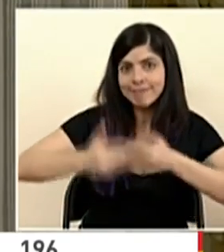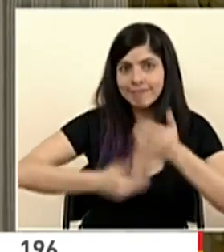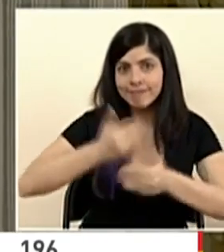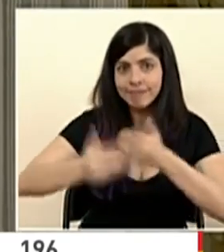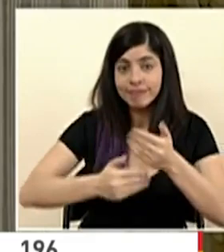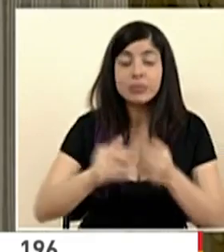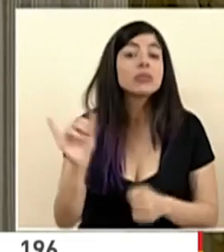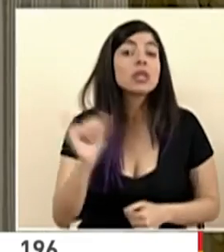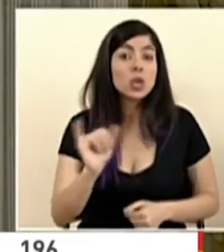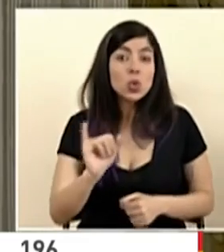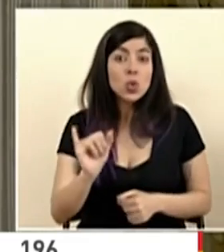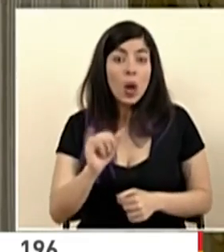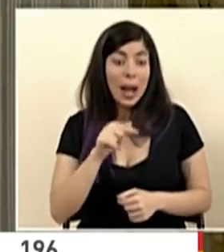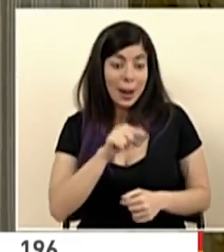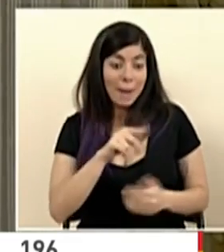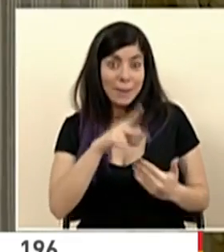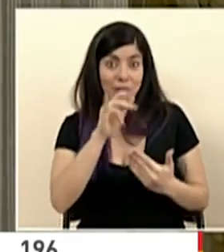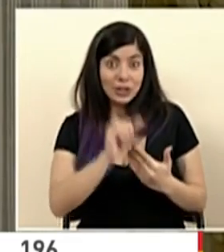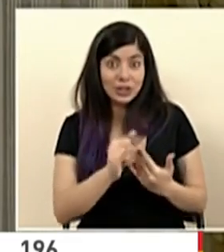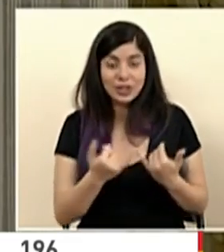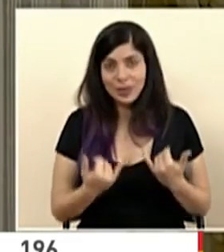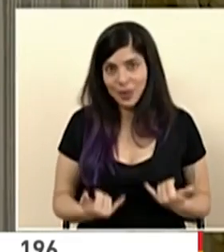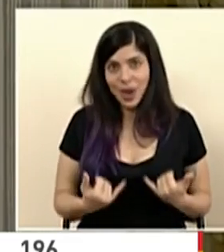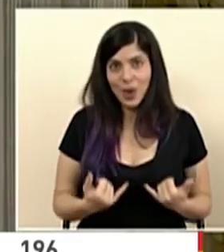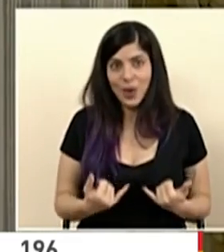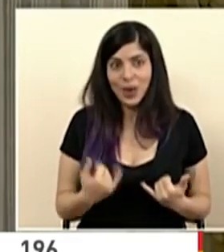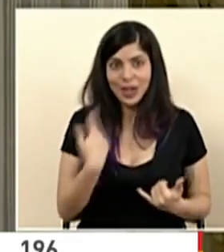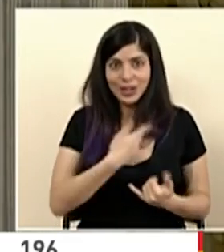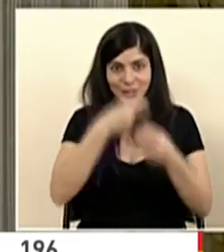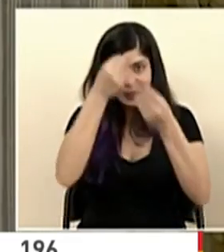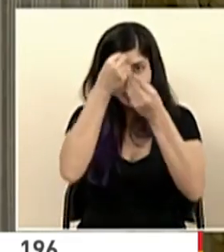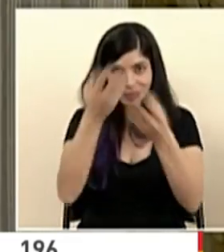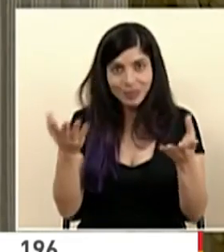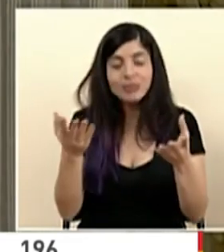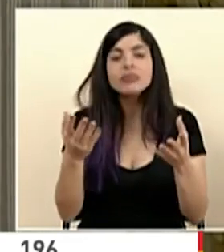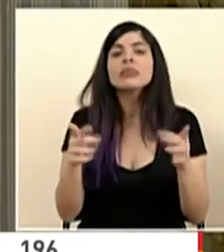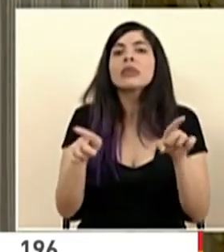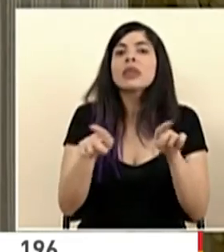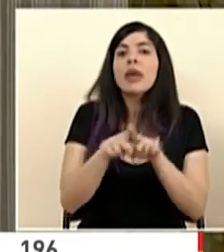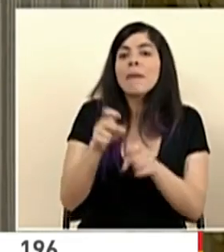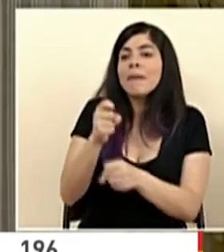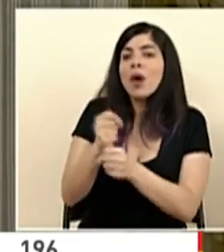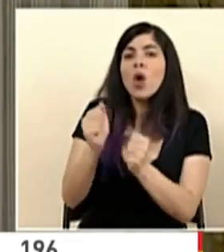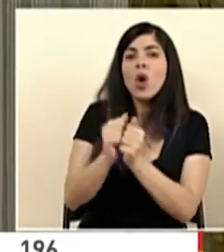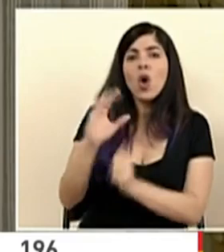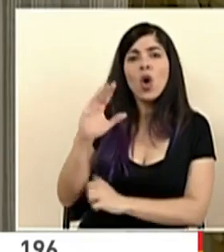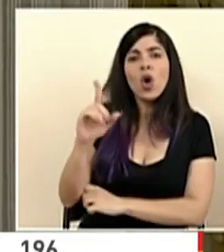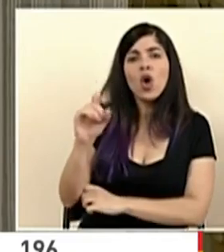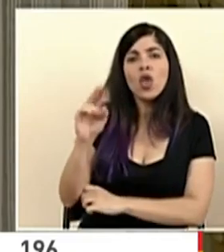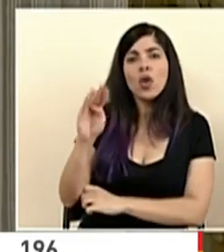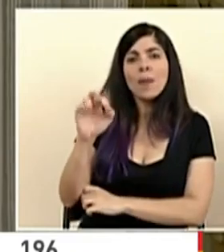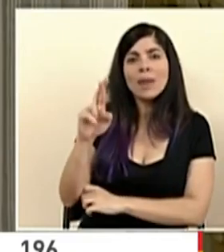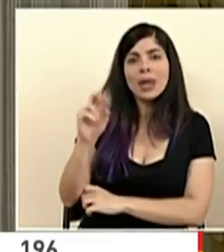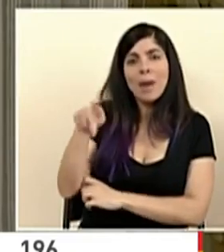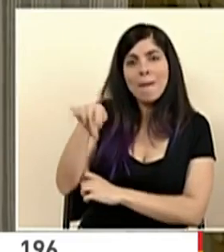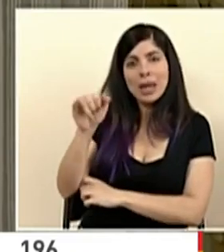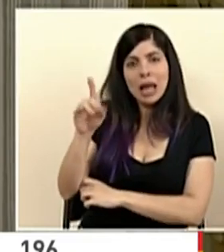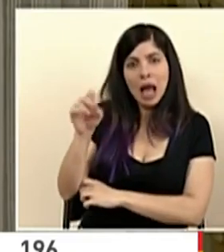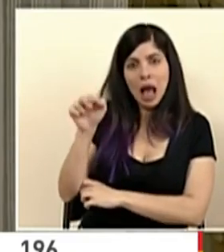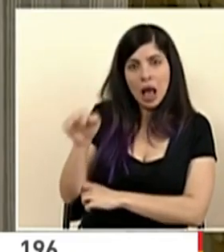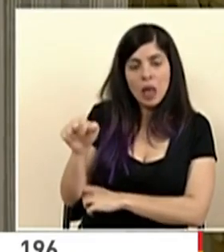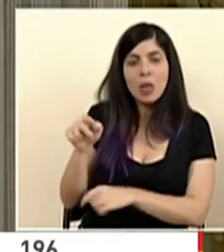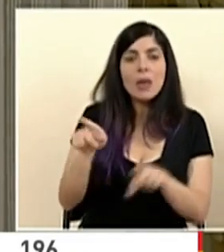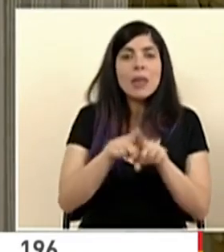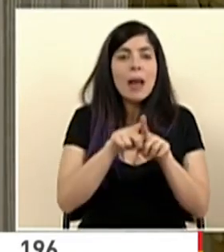Al igual que este proyecto que hoy pues anunciamos, estamos trabajando con el Clodomiro Picado, estamos trabajando en los